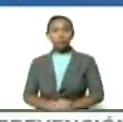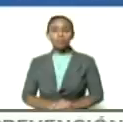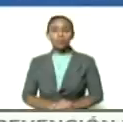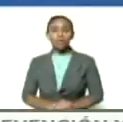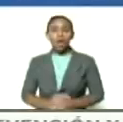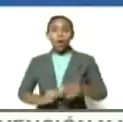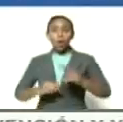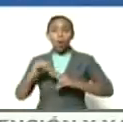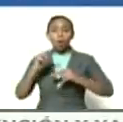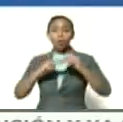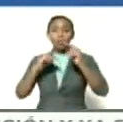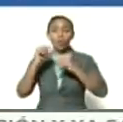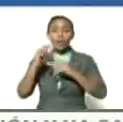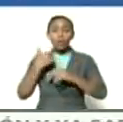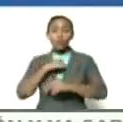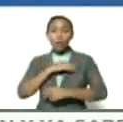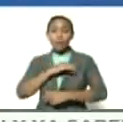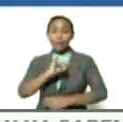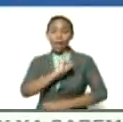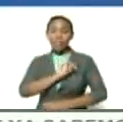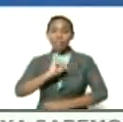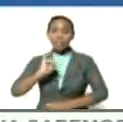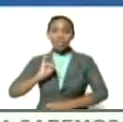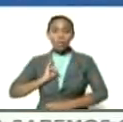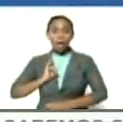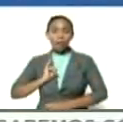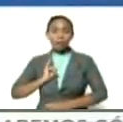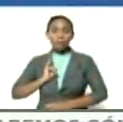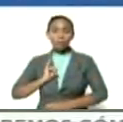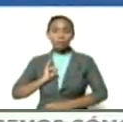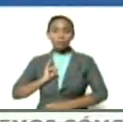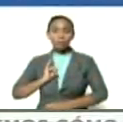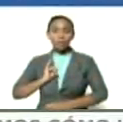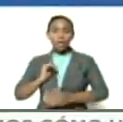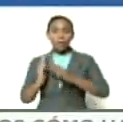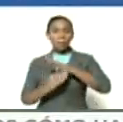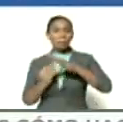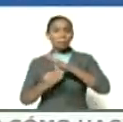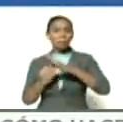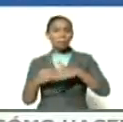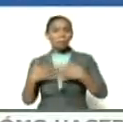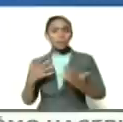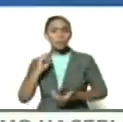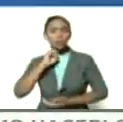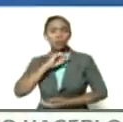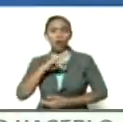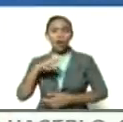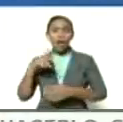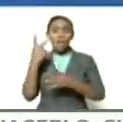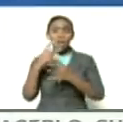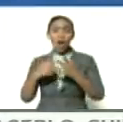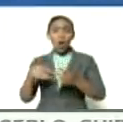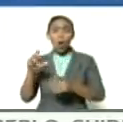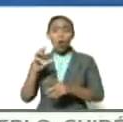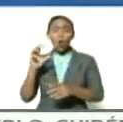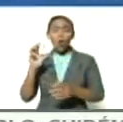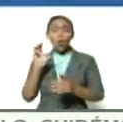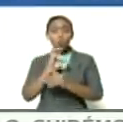construir nuestra identidad basada en la historia en los valores en la cultura